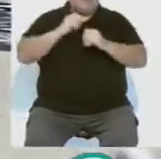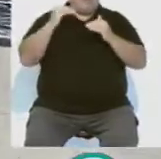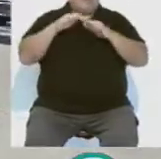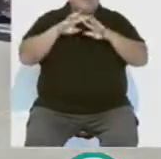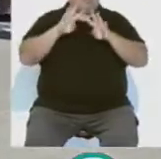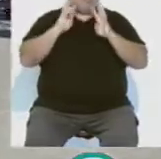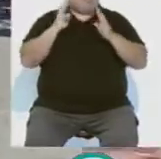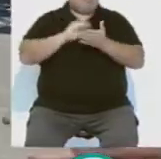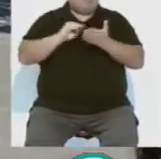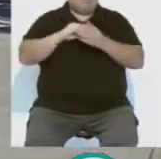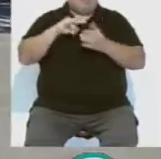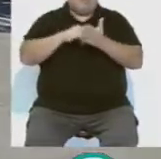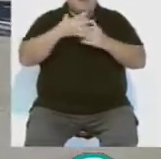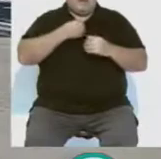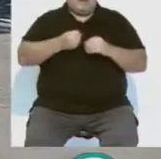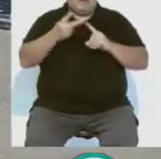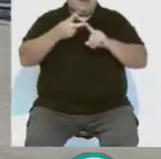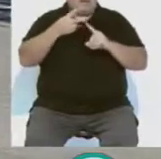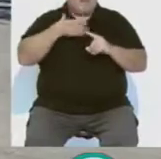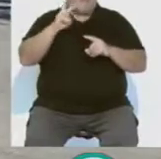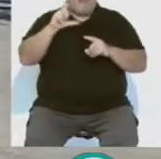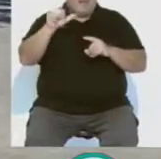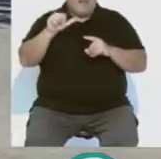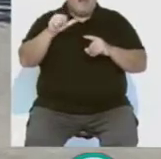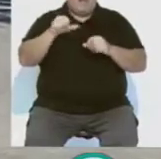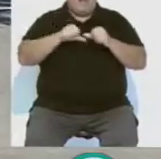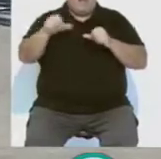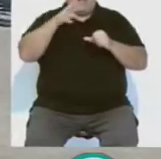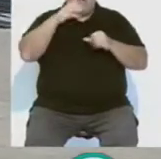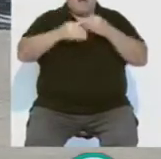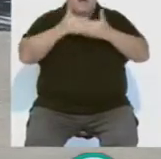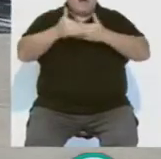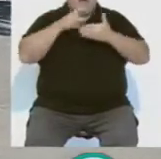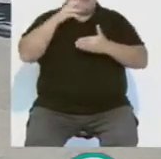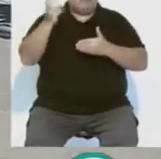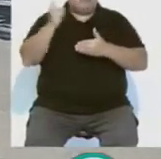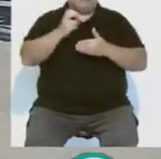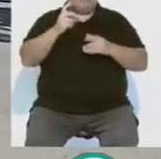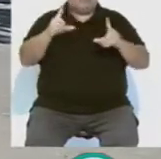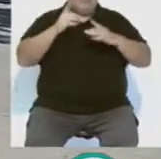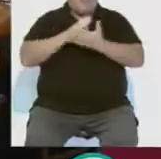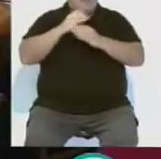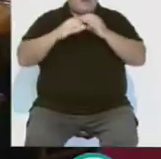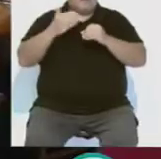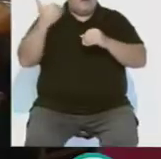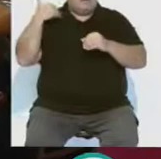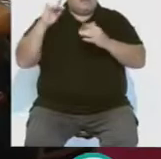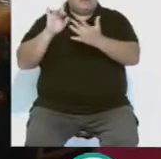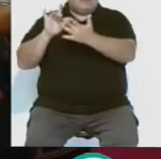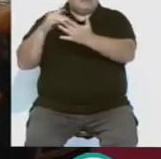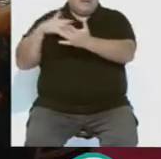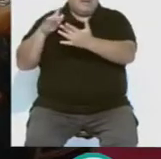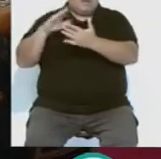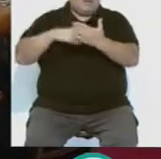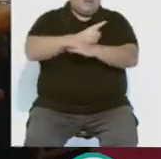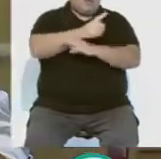de prensa esta semana por el teniente de alcalde de urbanismo, Martín Vila, aunque le reprocha que comparezca ante los medios cuando ya había contactado de